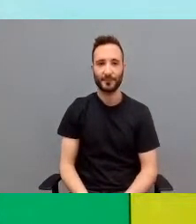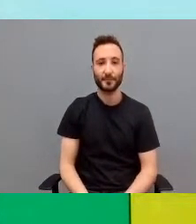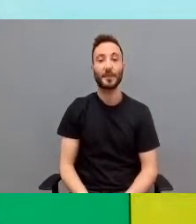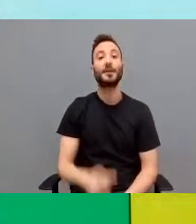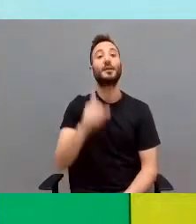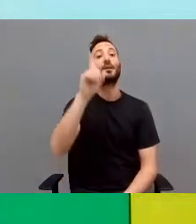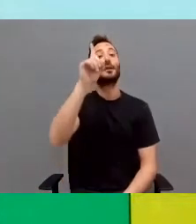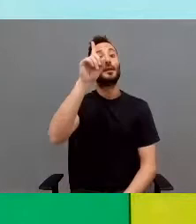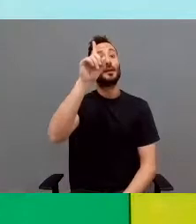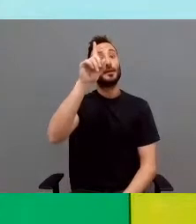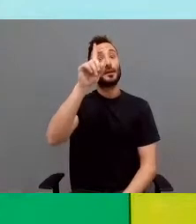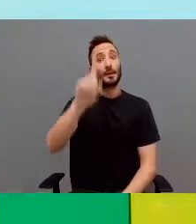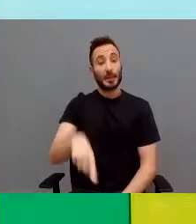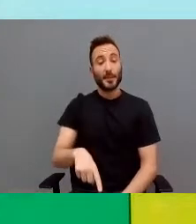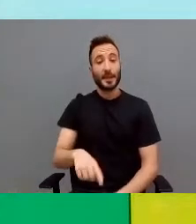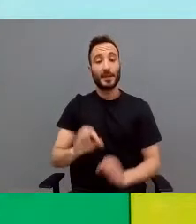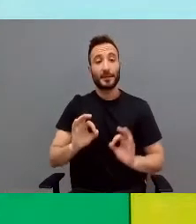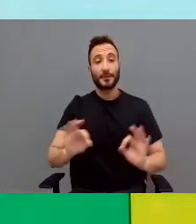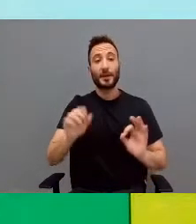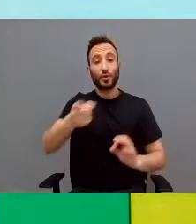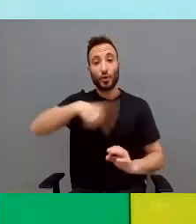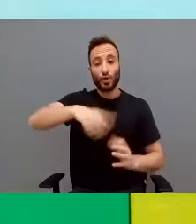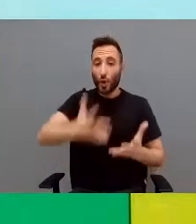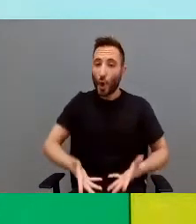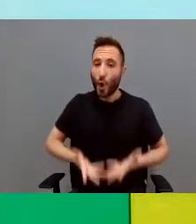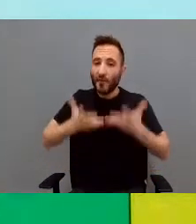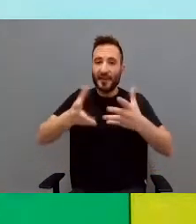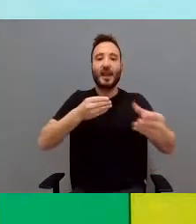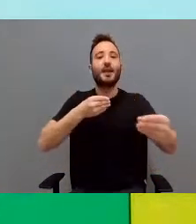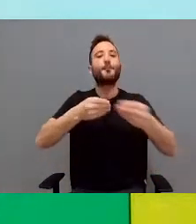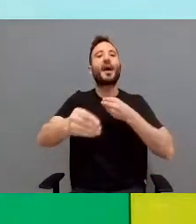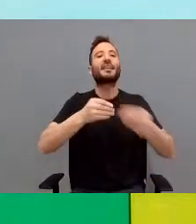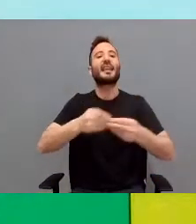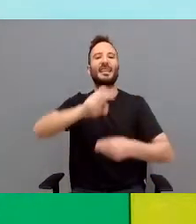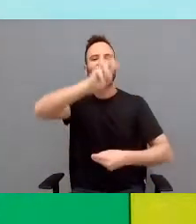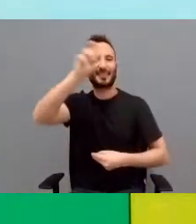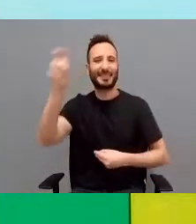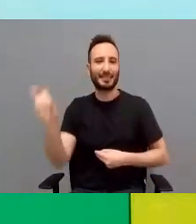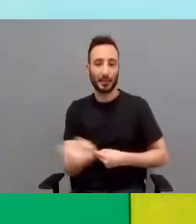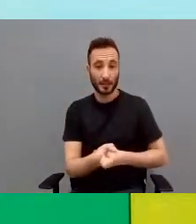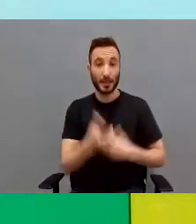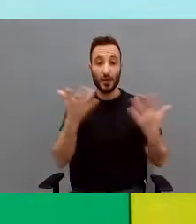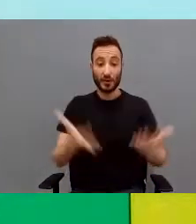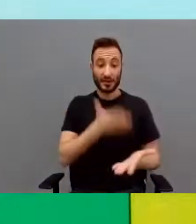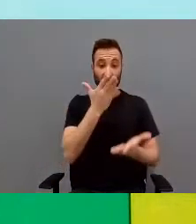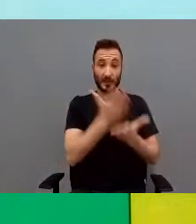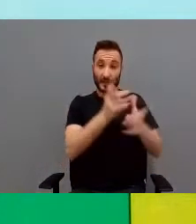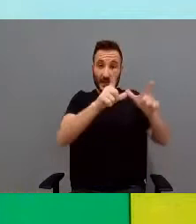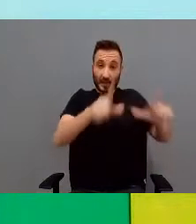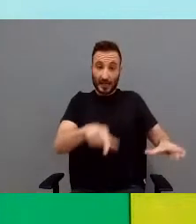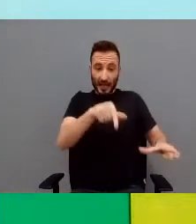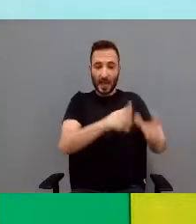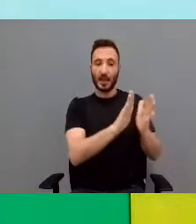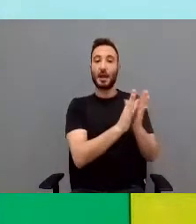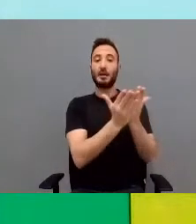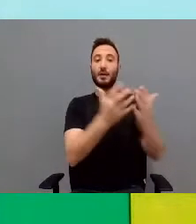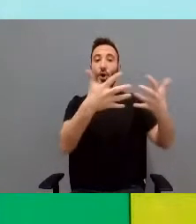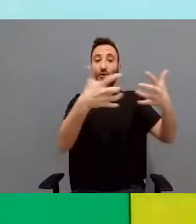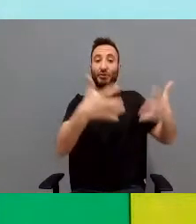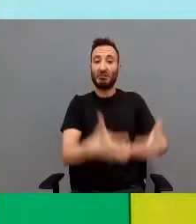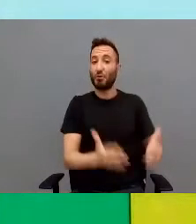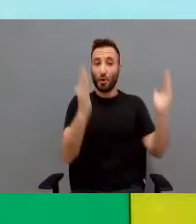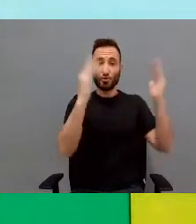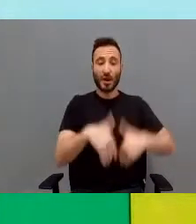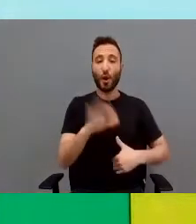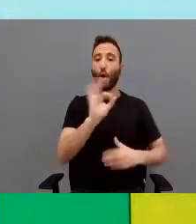Por otro lado, también tenemos que ofrecerles materiales de trabajo variados. Por tanto, en el aula no utilizamos libro de texto